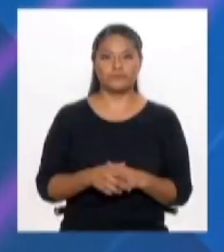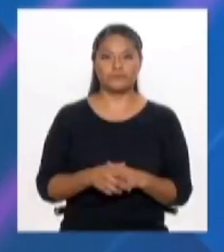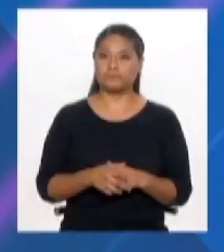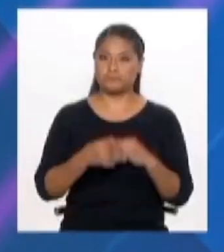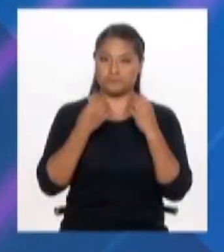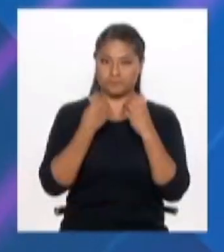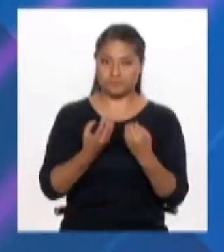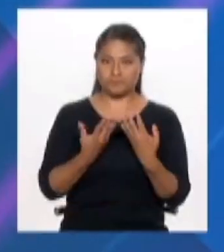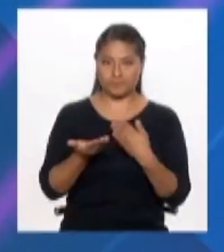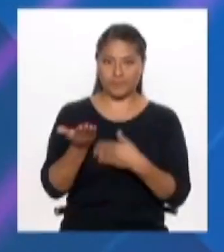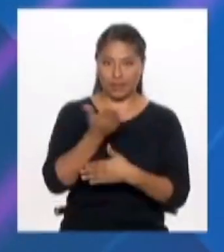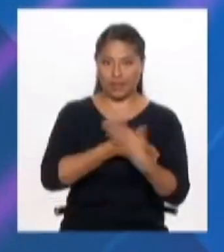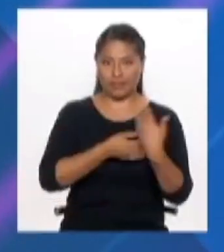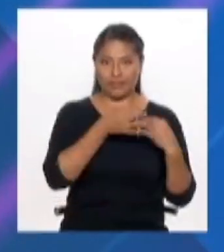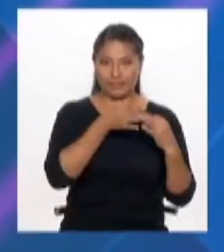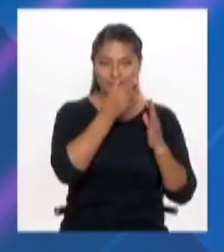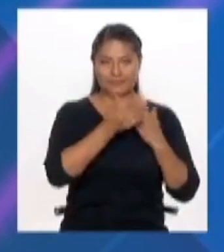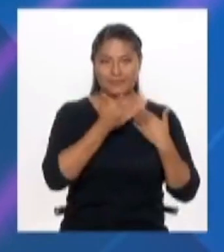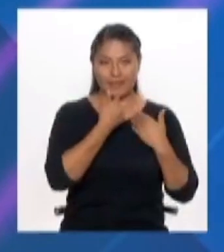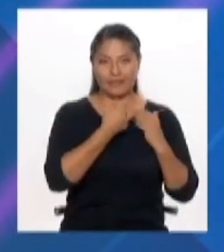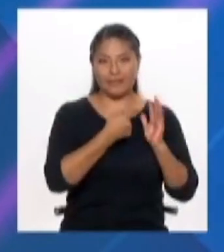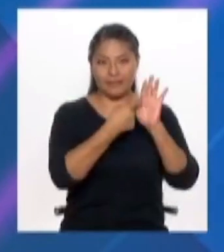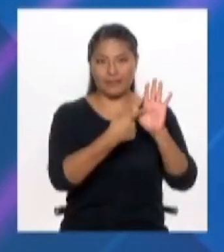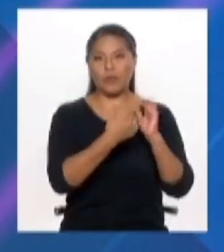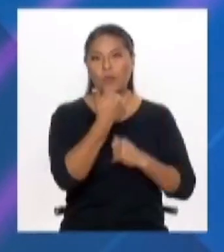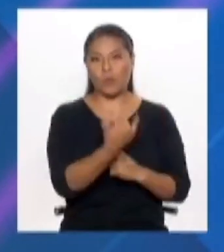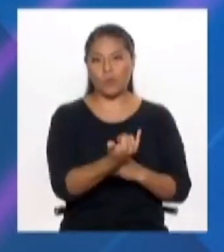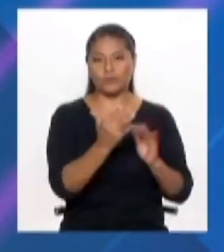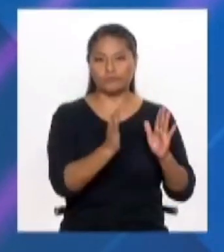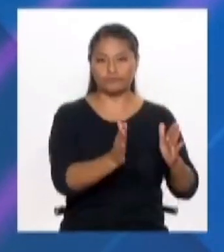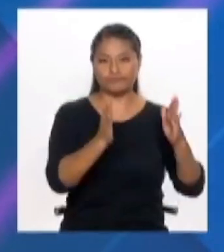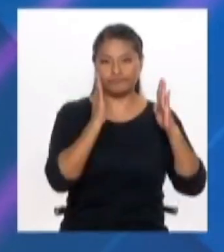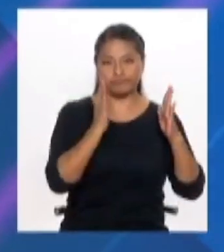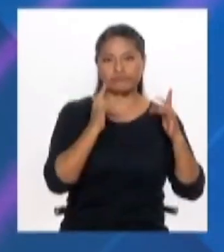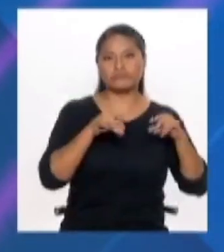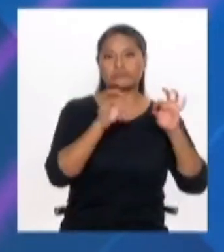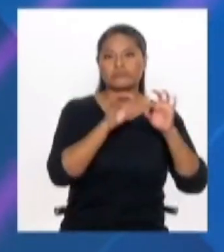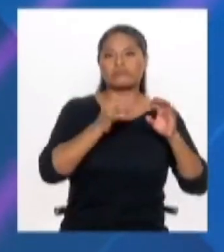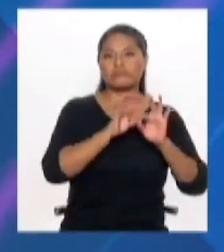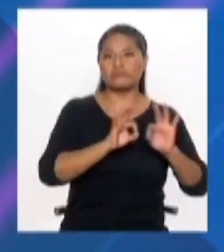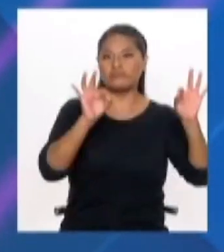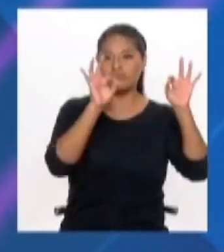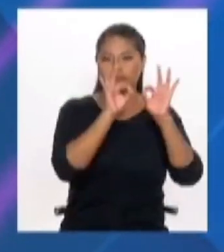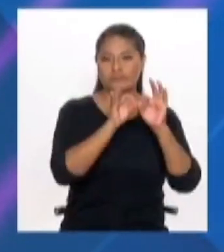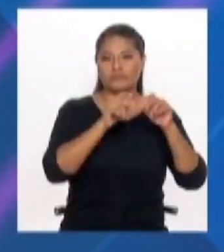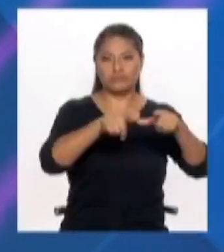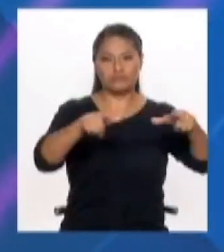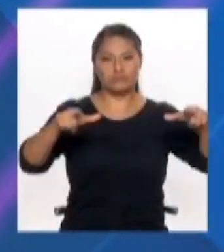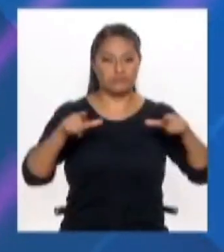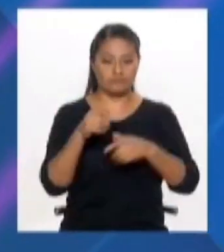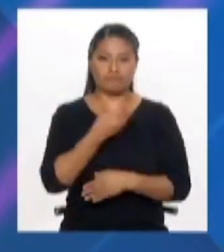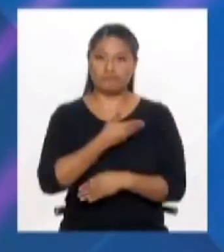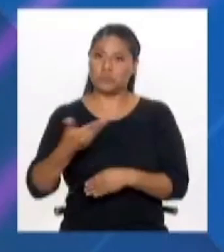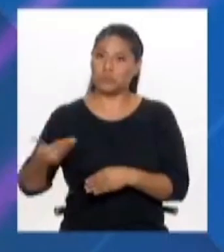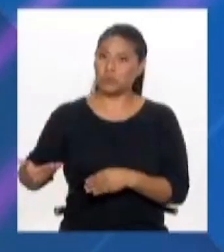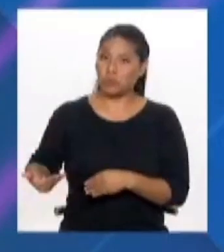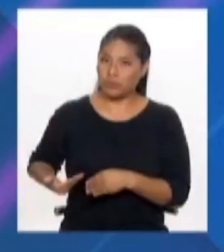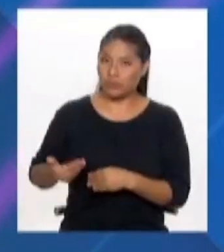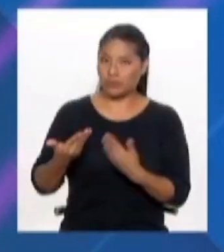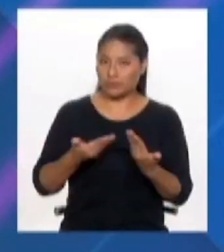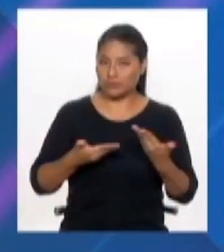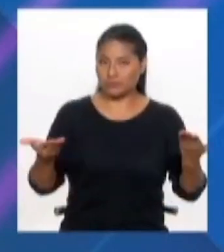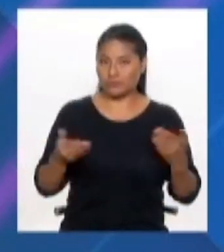Muy bien, como les he adelantado, en este primer bloque vamos a hablar de la importancia de los espacios públicos. A propósito